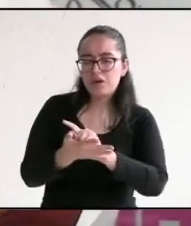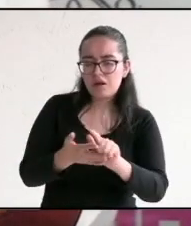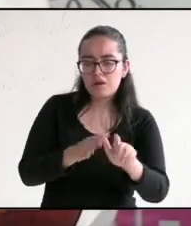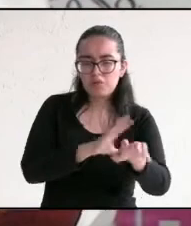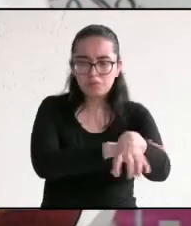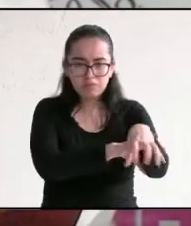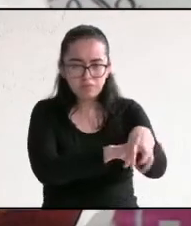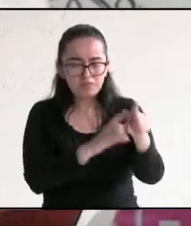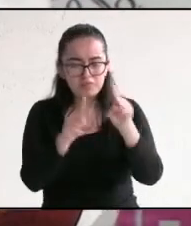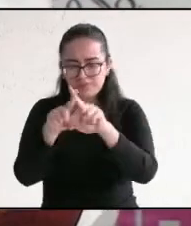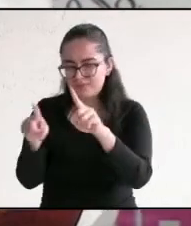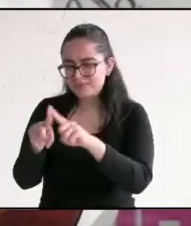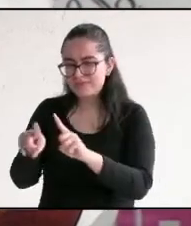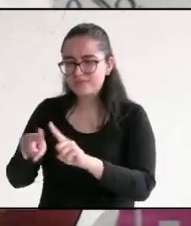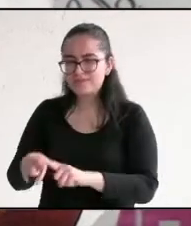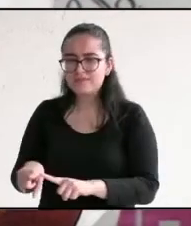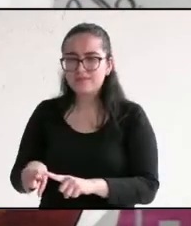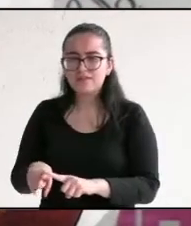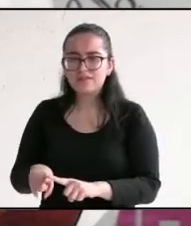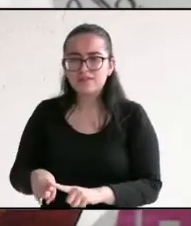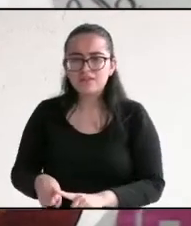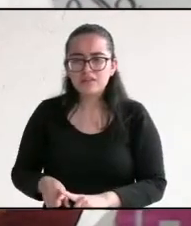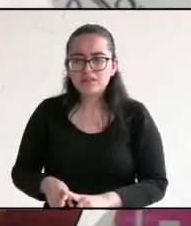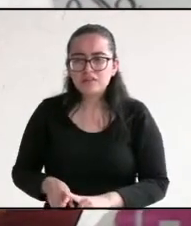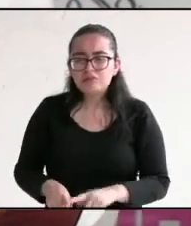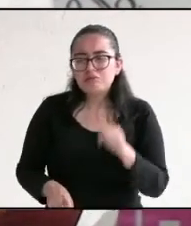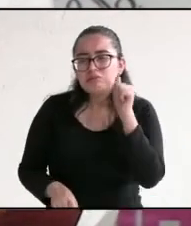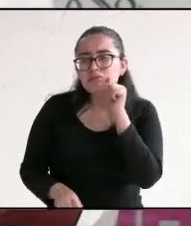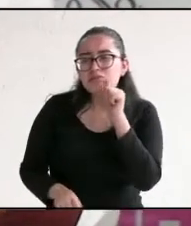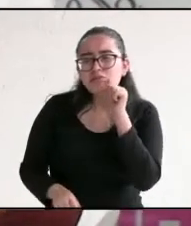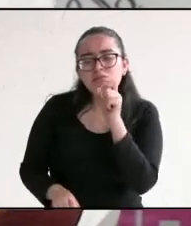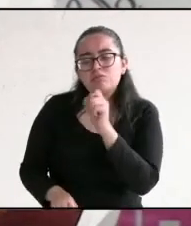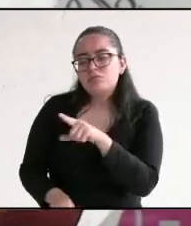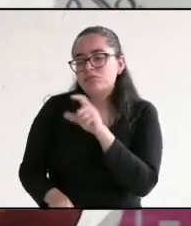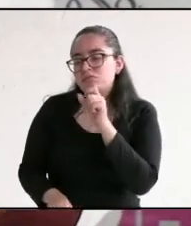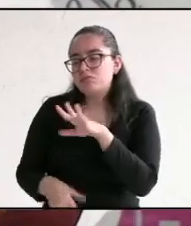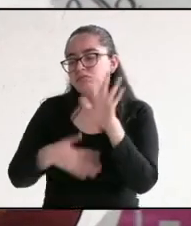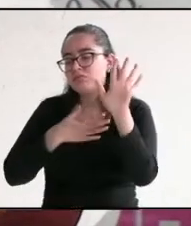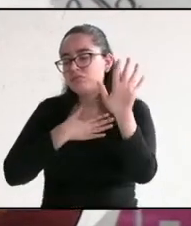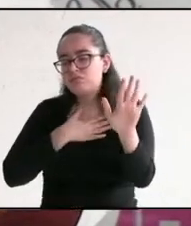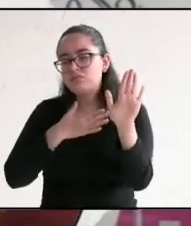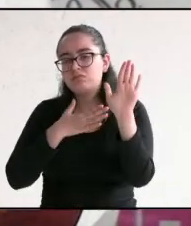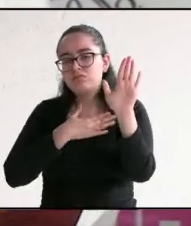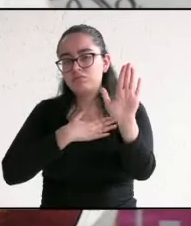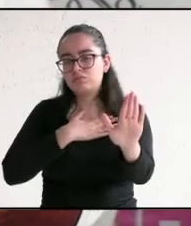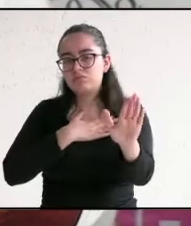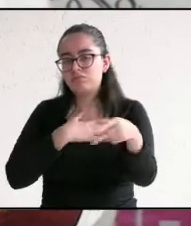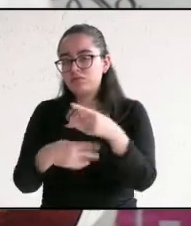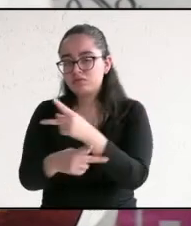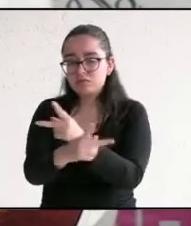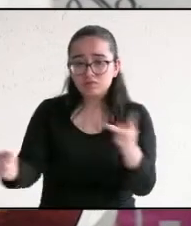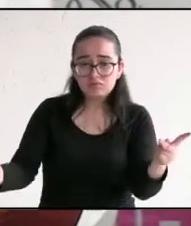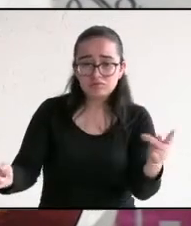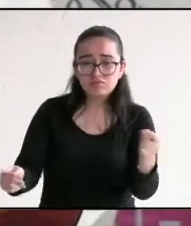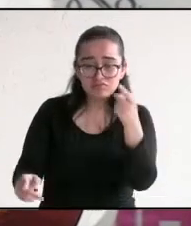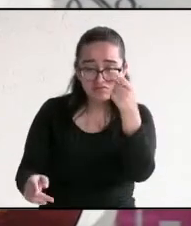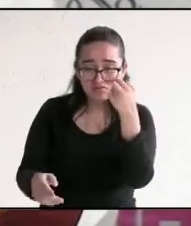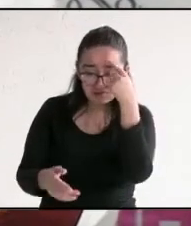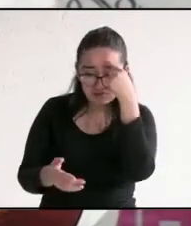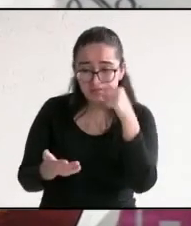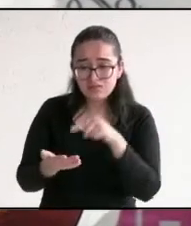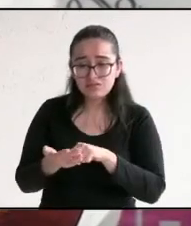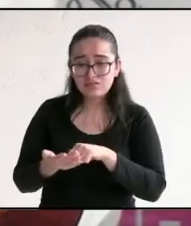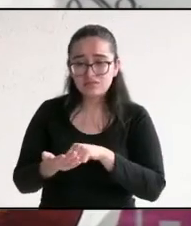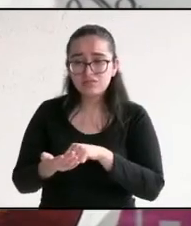integral. De otra manera, solo seguiremos hablando y diciendo promesas a la gente que todavía le creen a los